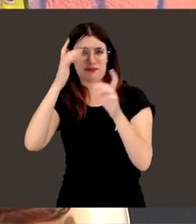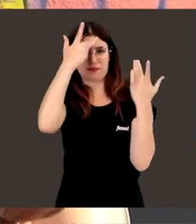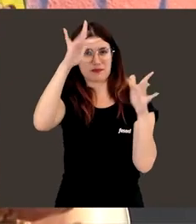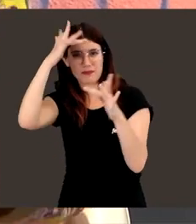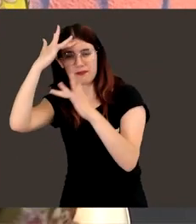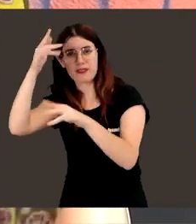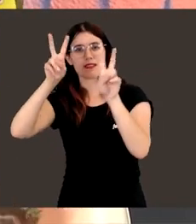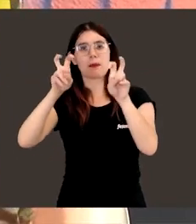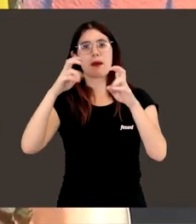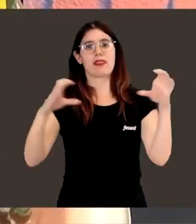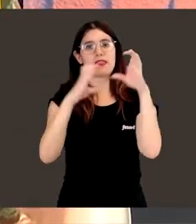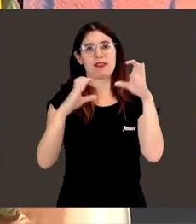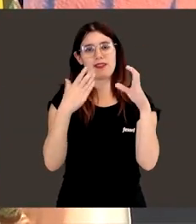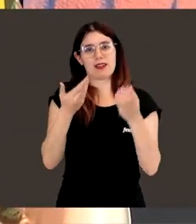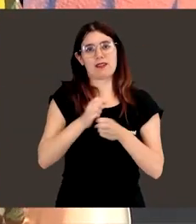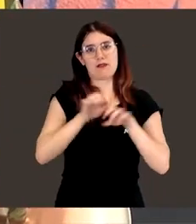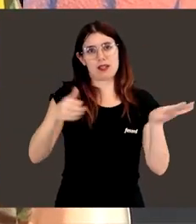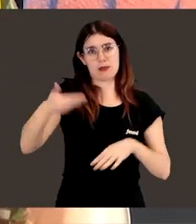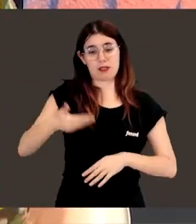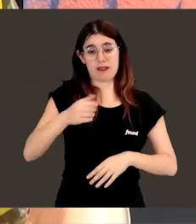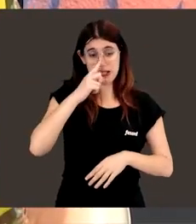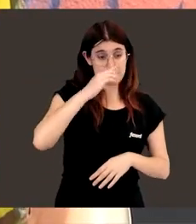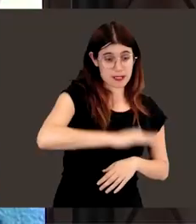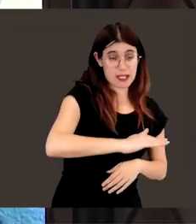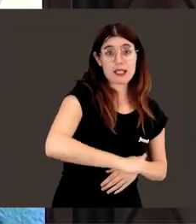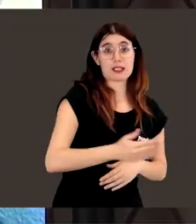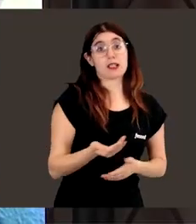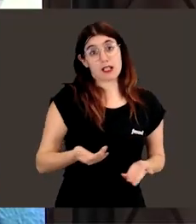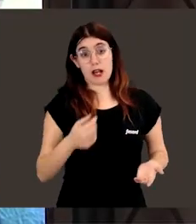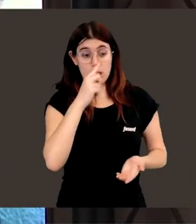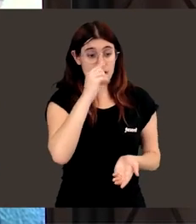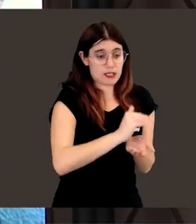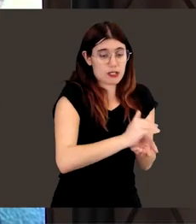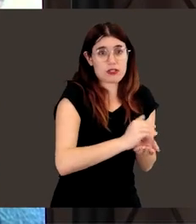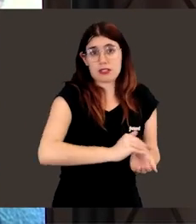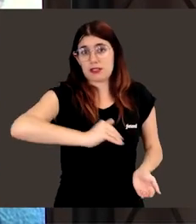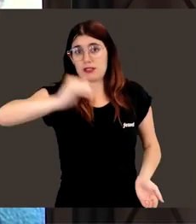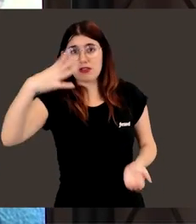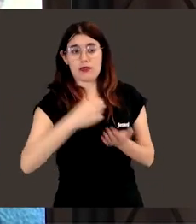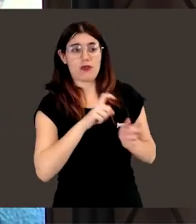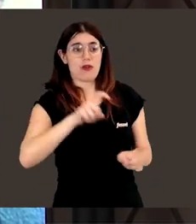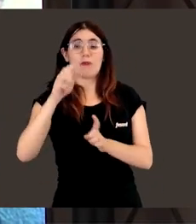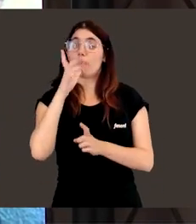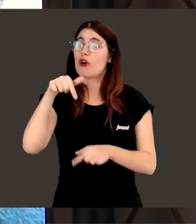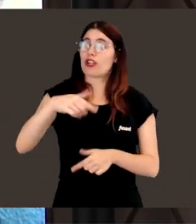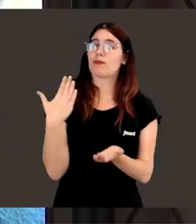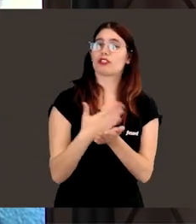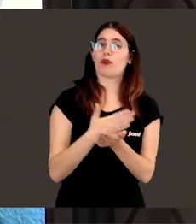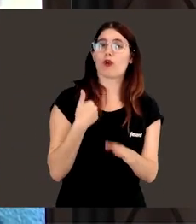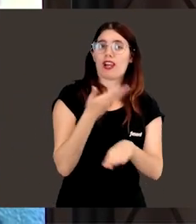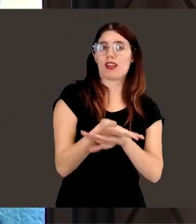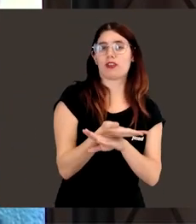con la divulgación científica. Desde los más pequeños y las más pequeñas. Desde los más pequeños, sí, hemos estado en un cole y hemos